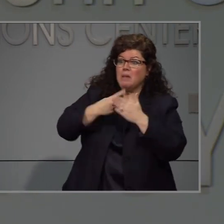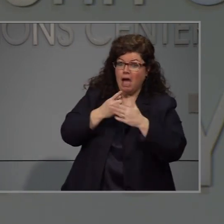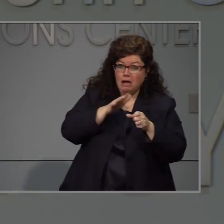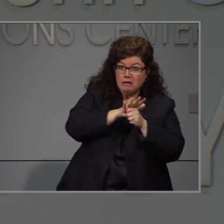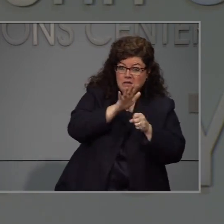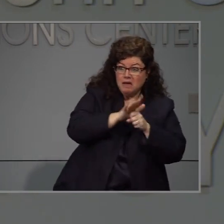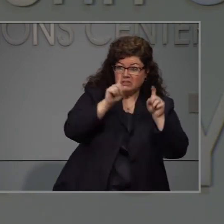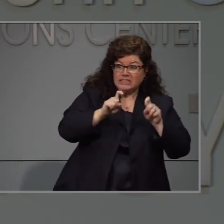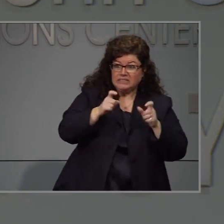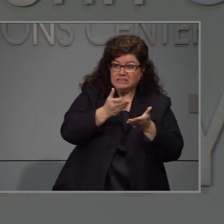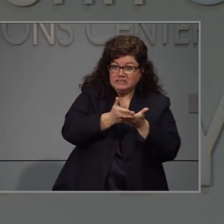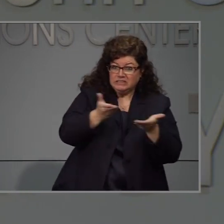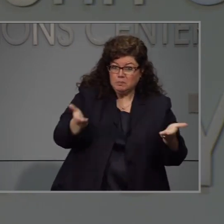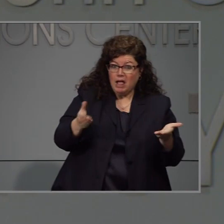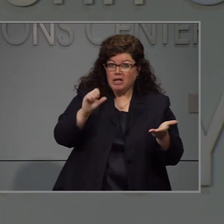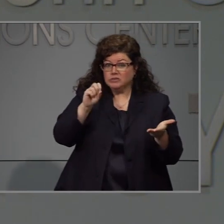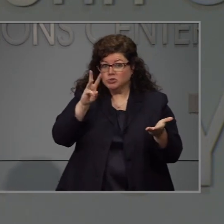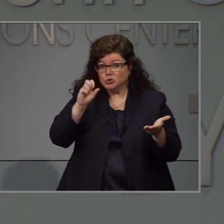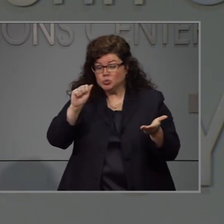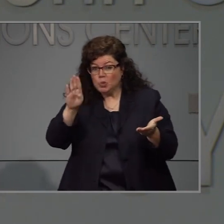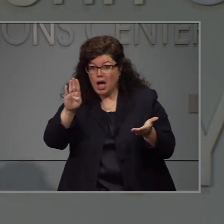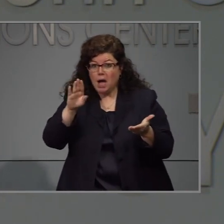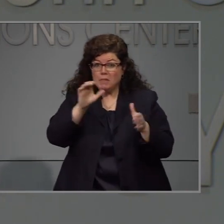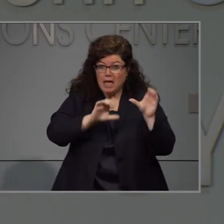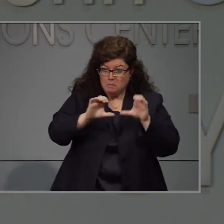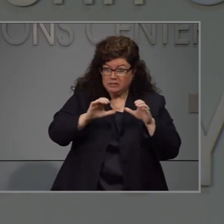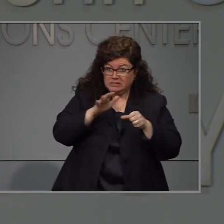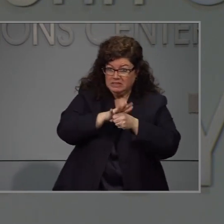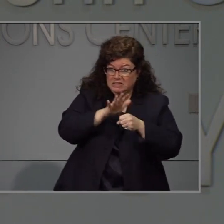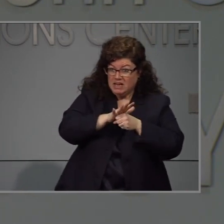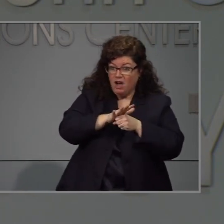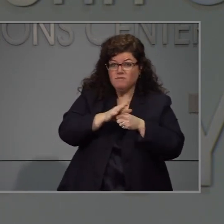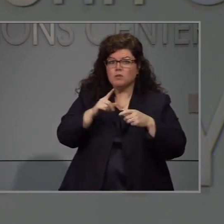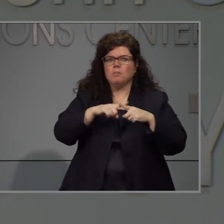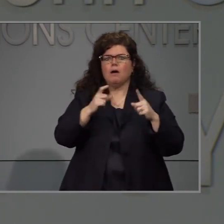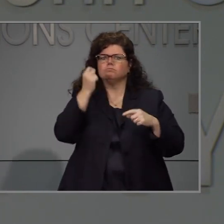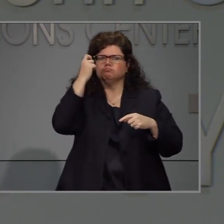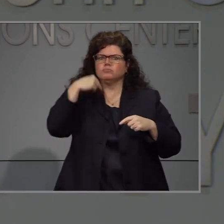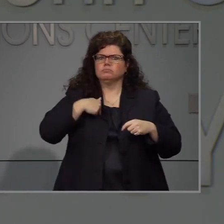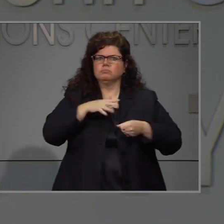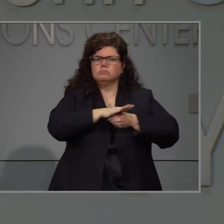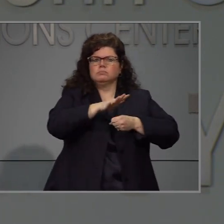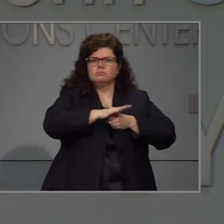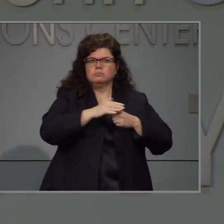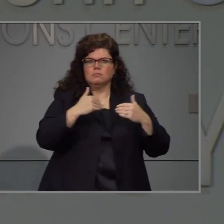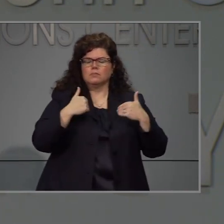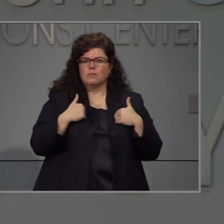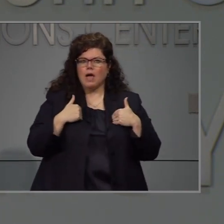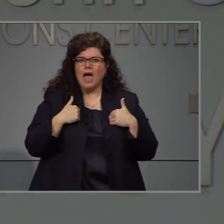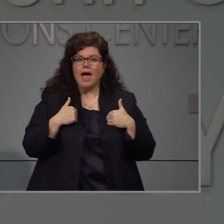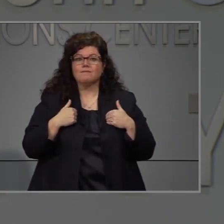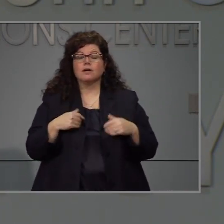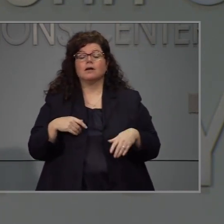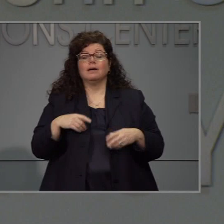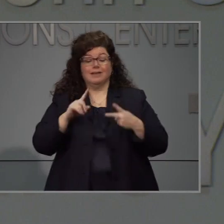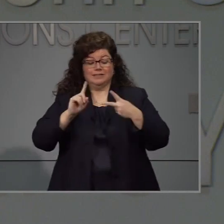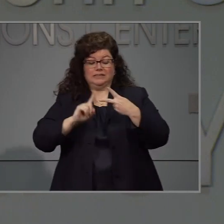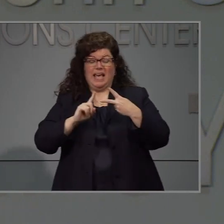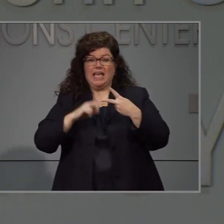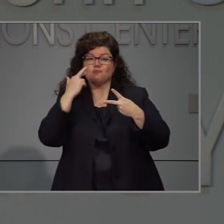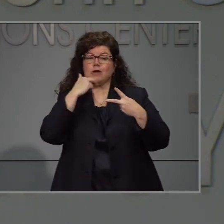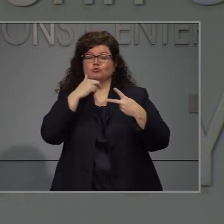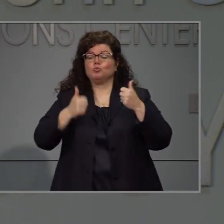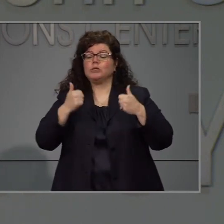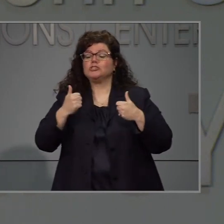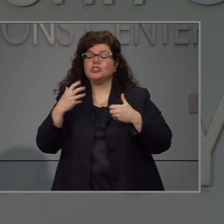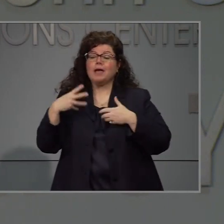mejor Max Perry puede hablar también de en donde nos encontramos en la cadena de ins suministros y sigue mejorando. No he decidido